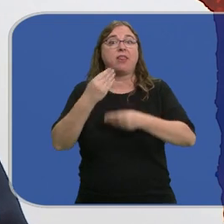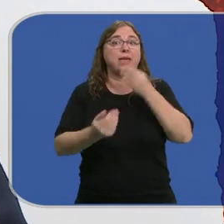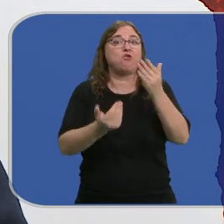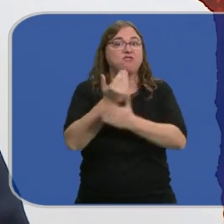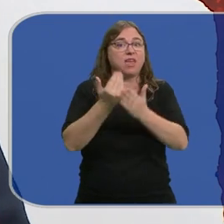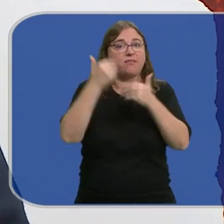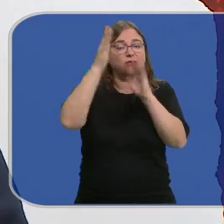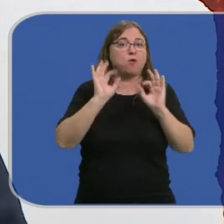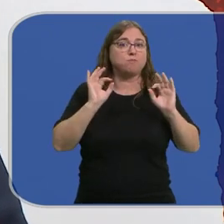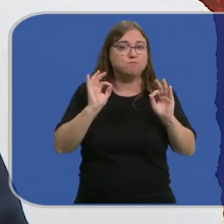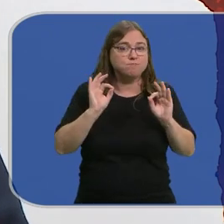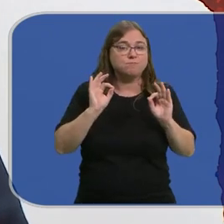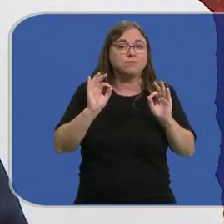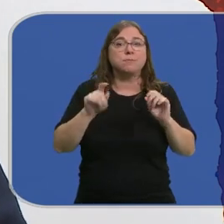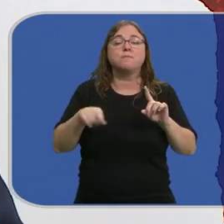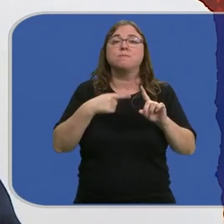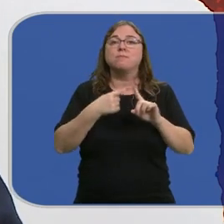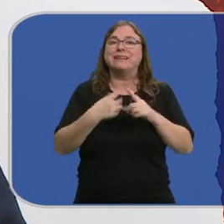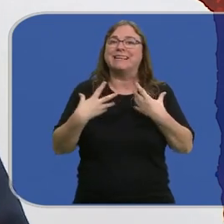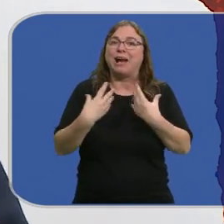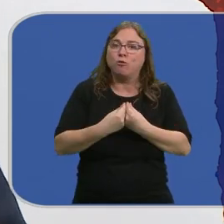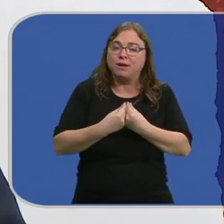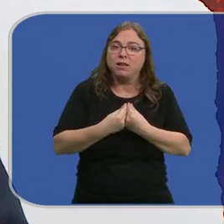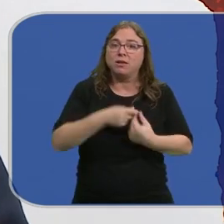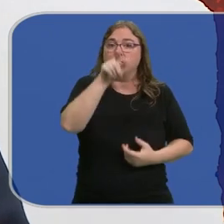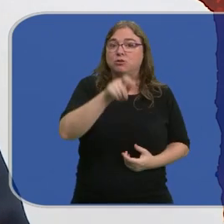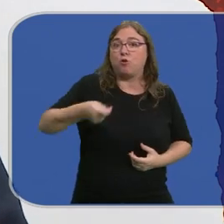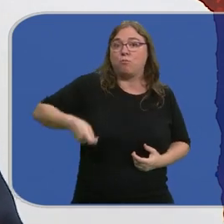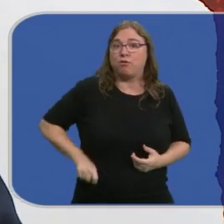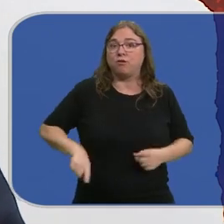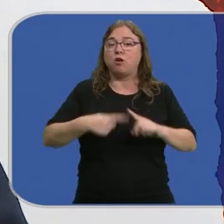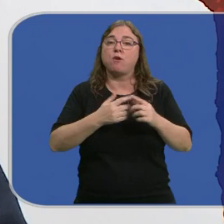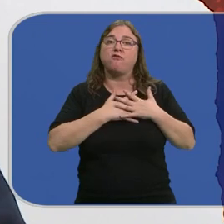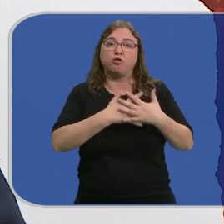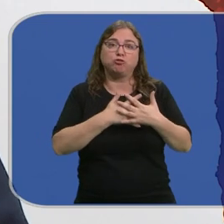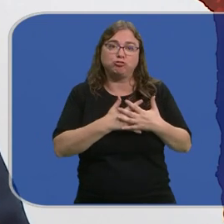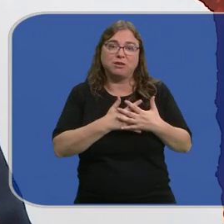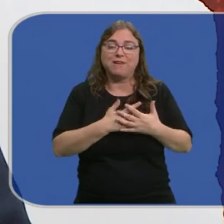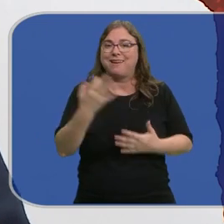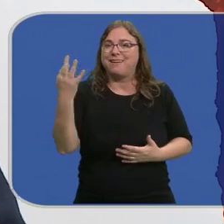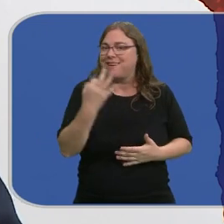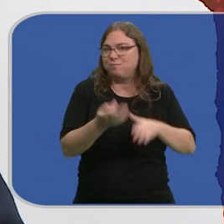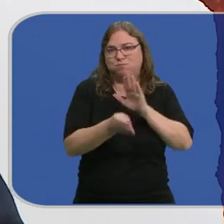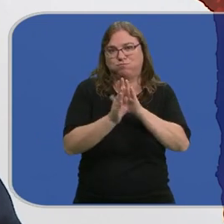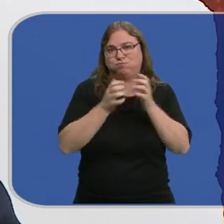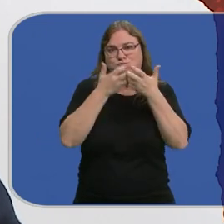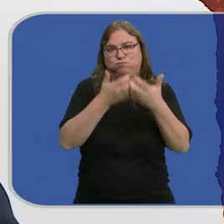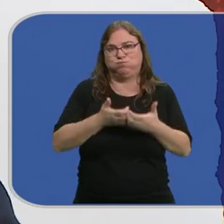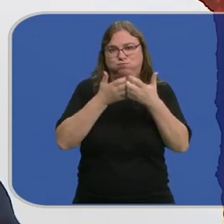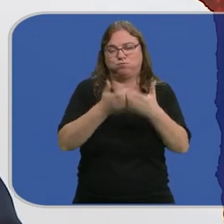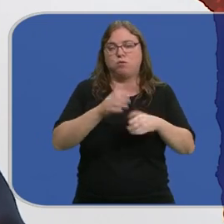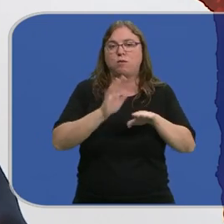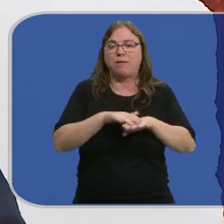a día de la atención presencial y del acompañamiento tanto de profesionales como de voluntarios queremos seguir luchando